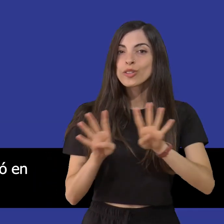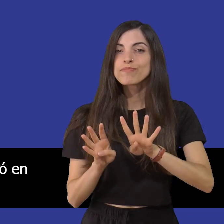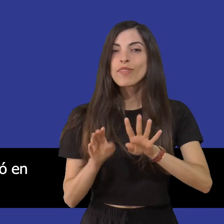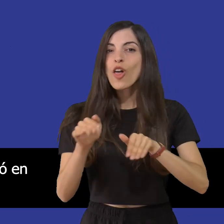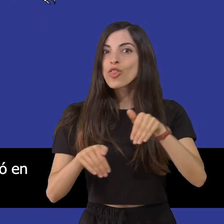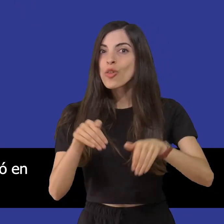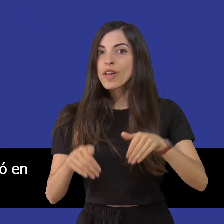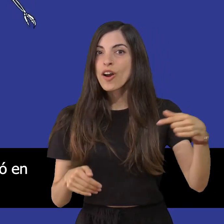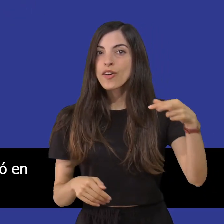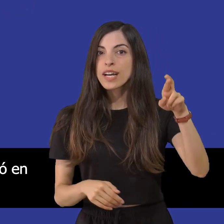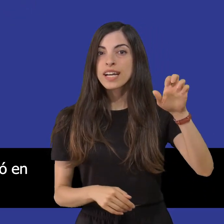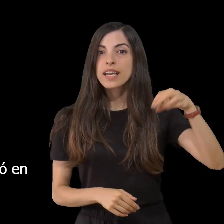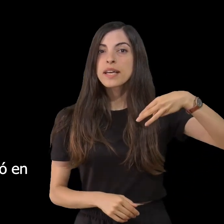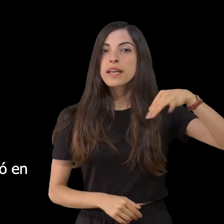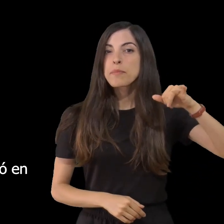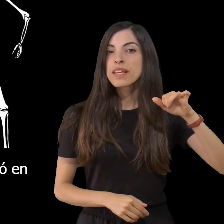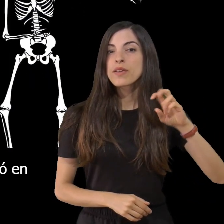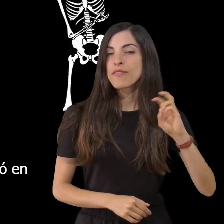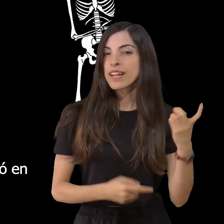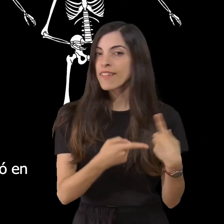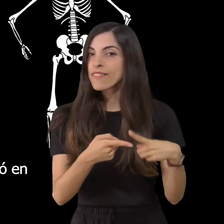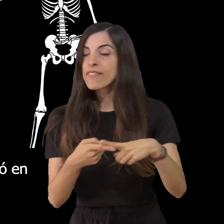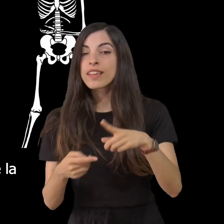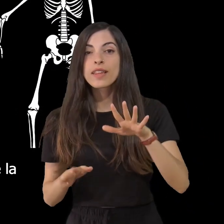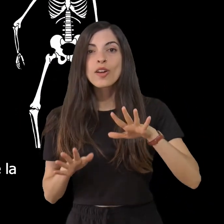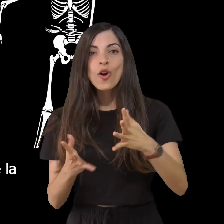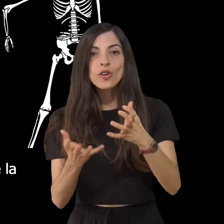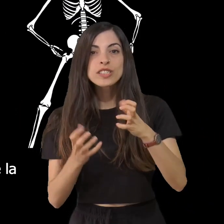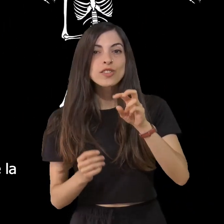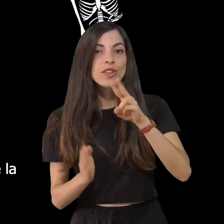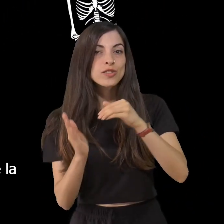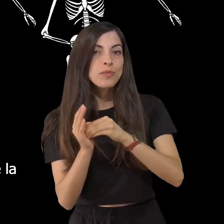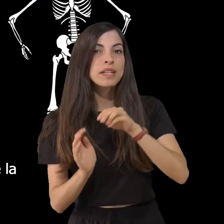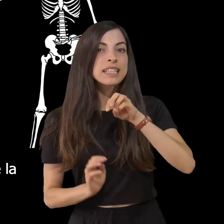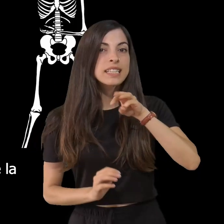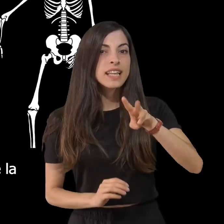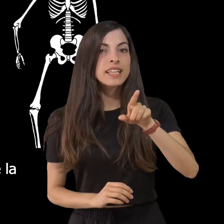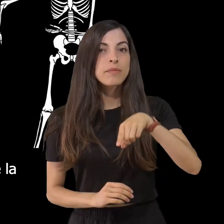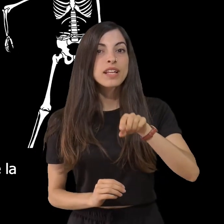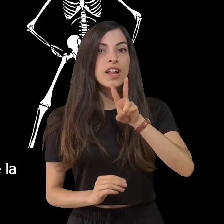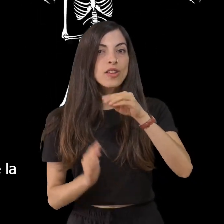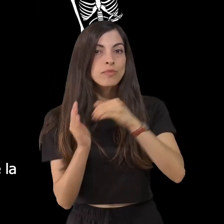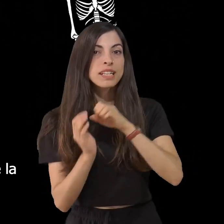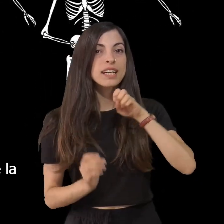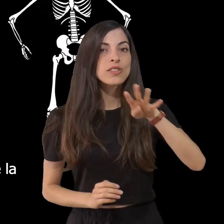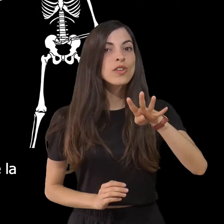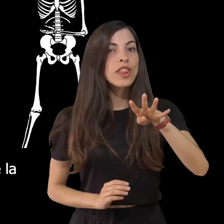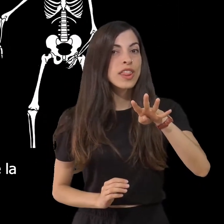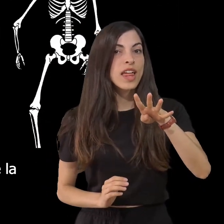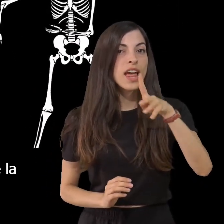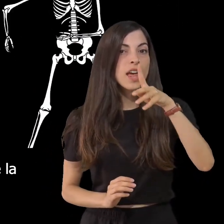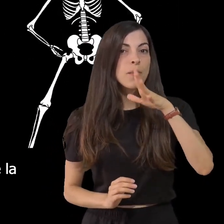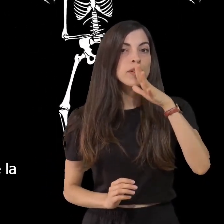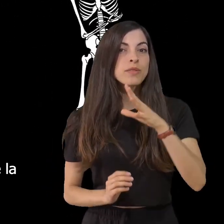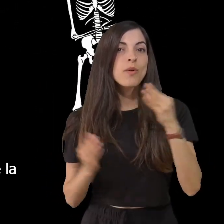consiguió en 2013 y 2014 al Mejor Álbum Vocal de Jazz. El concierto de este grande del soul será a las 10 y media de la noche.